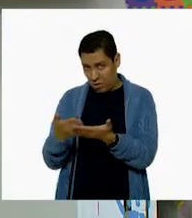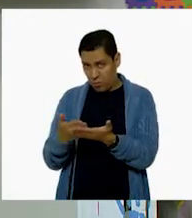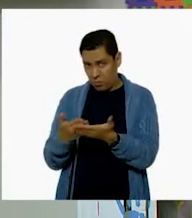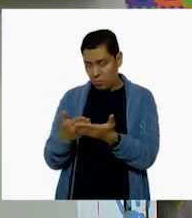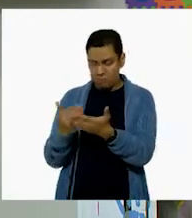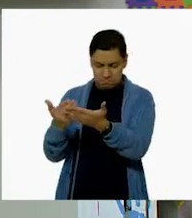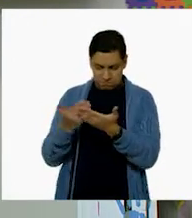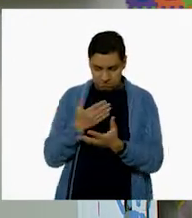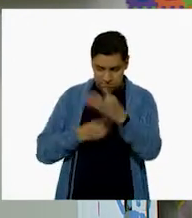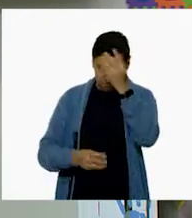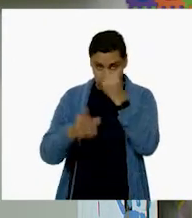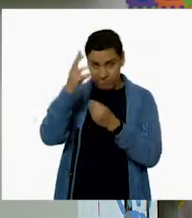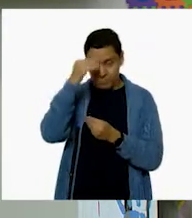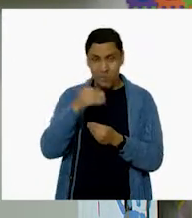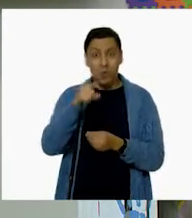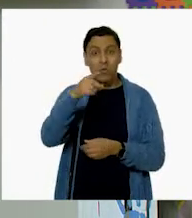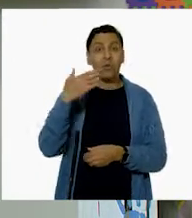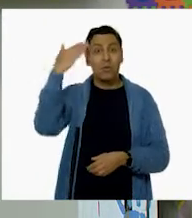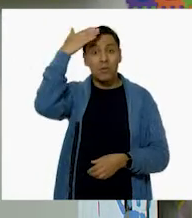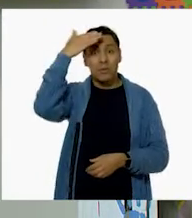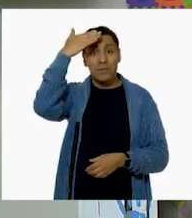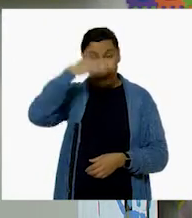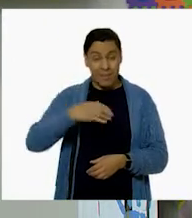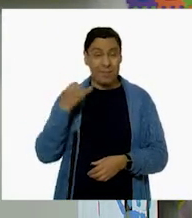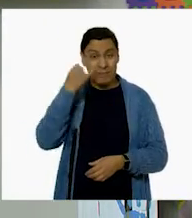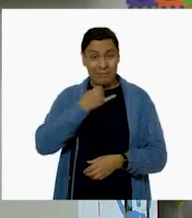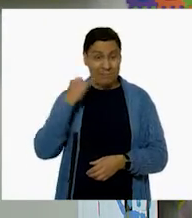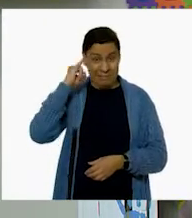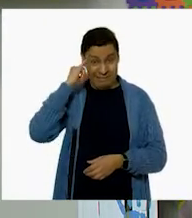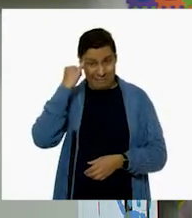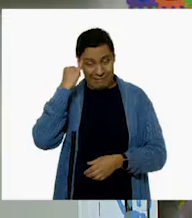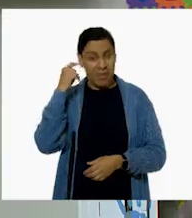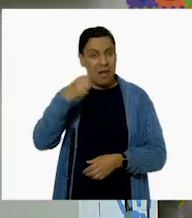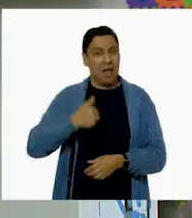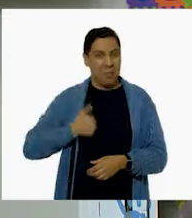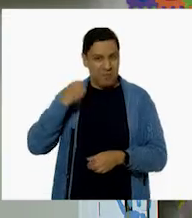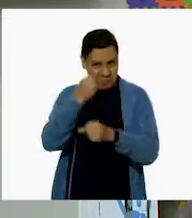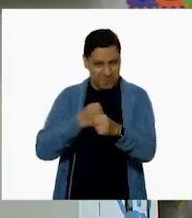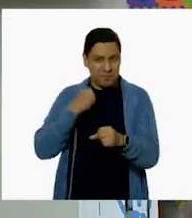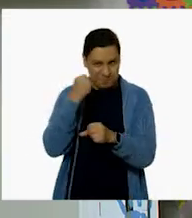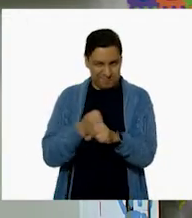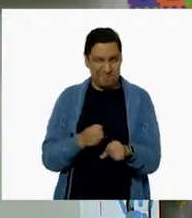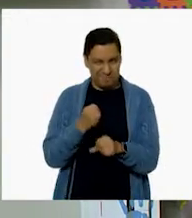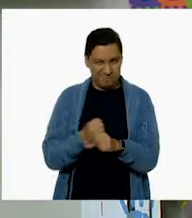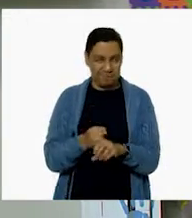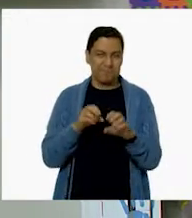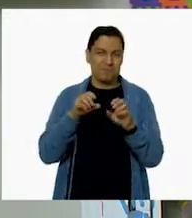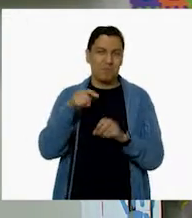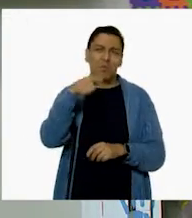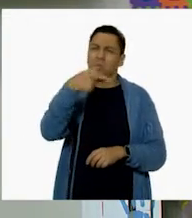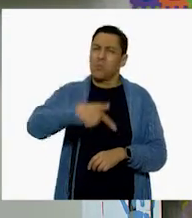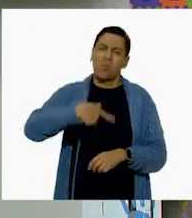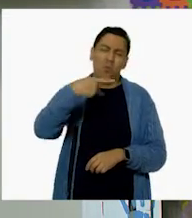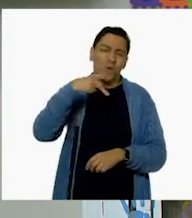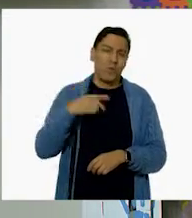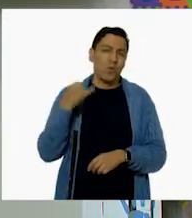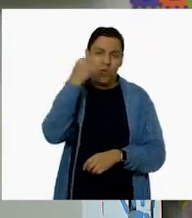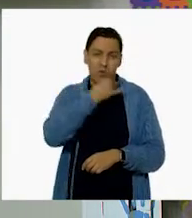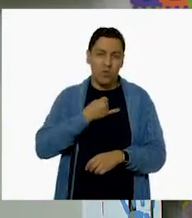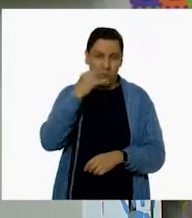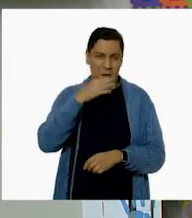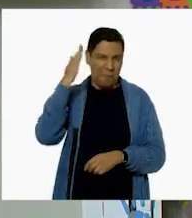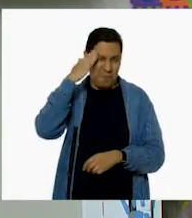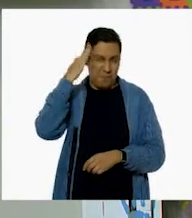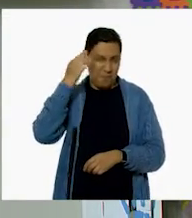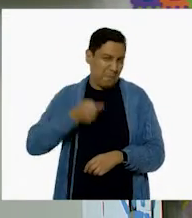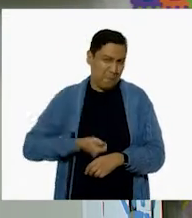familia. Y si tienen la fortuna de hablar una lengua indígena, aprovechen también este momento para practicarla y platiquen con su familia en su lengua materna. Y bueno,